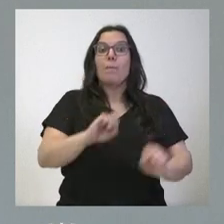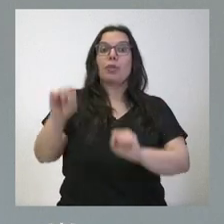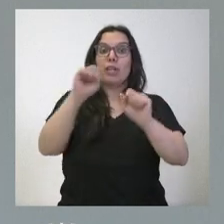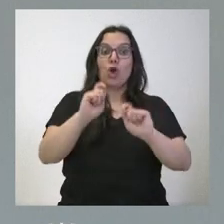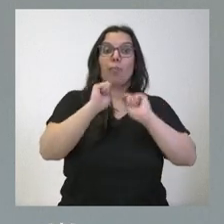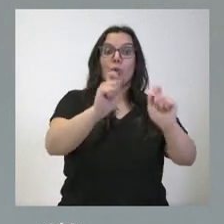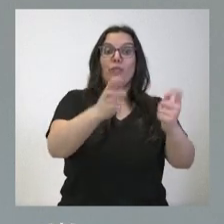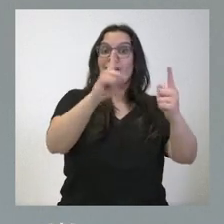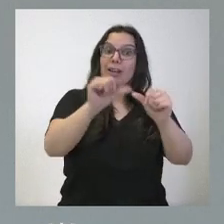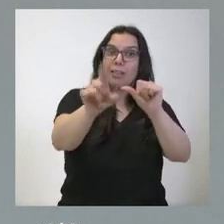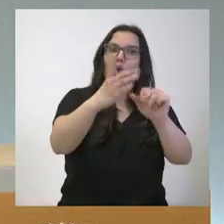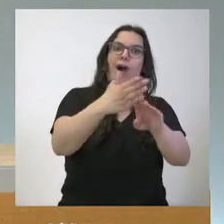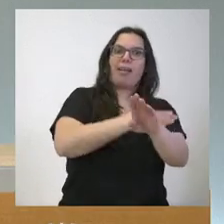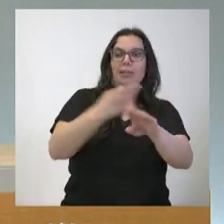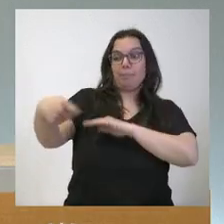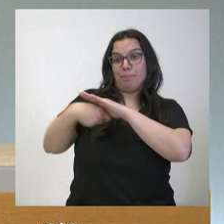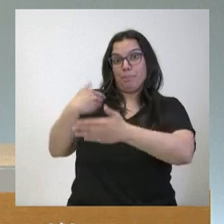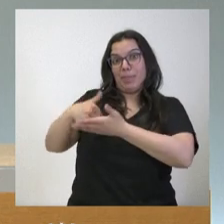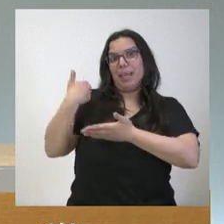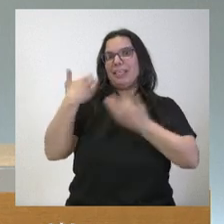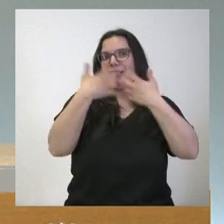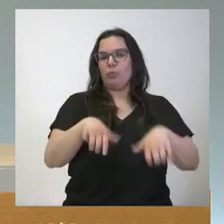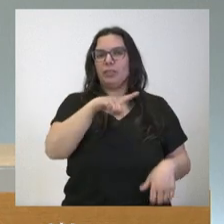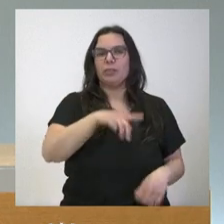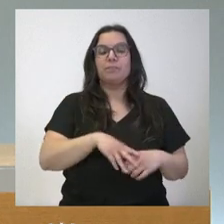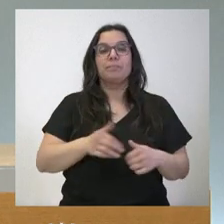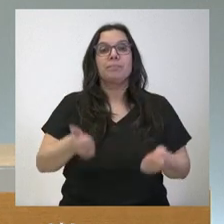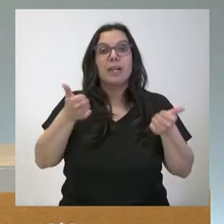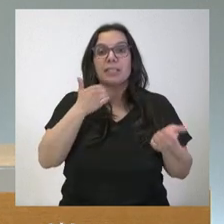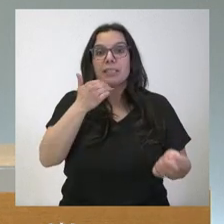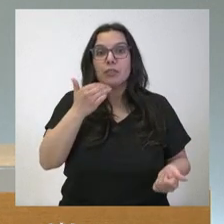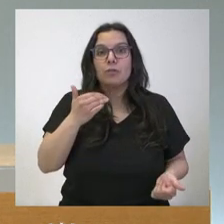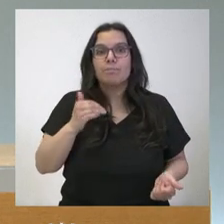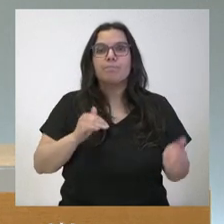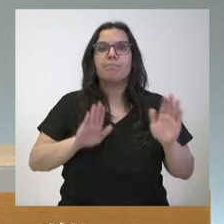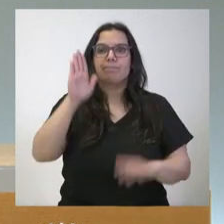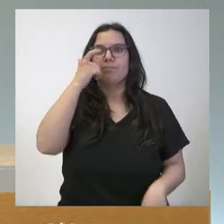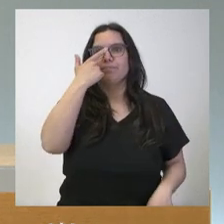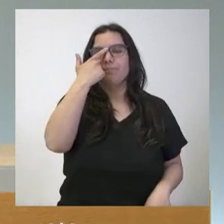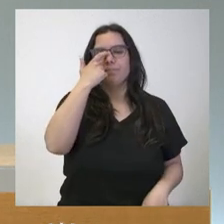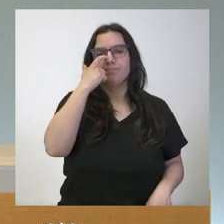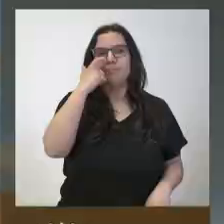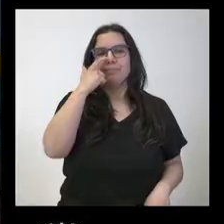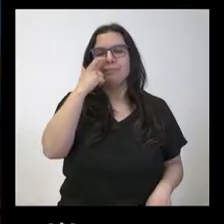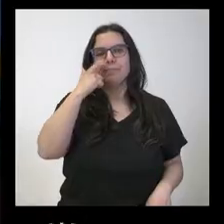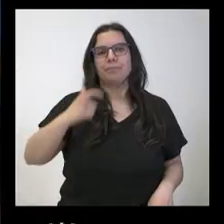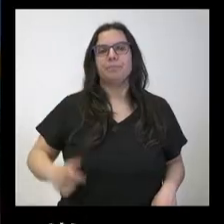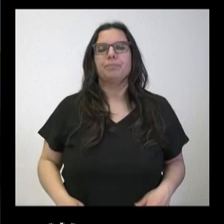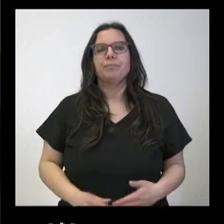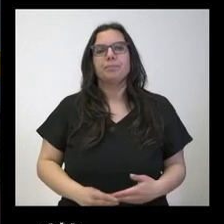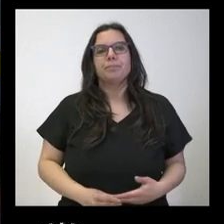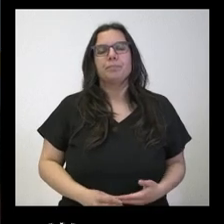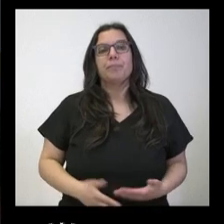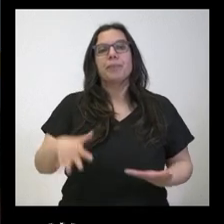ecuación del expediente ¿alguna pregunta más? Efe sobre los BIC ¿tienen ya